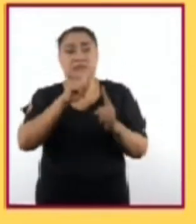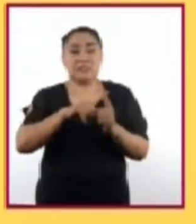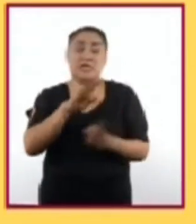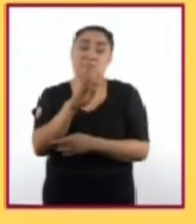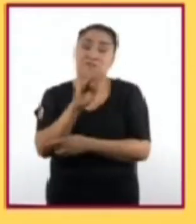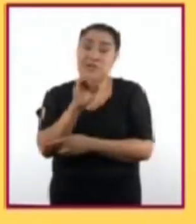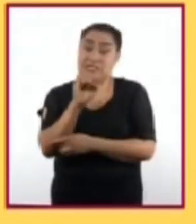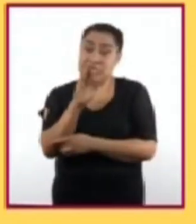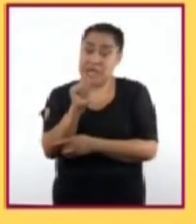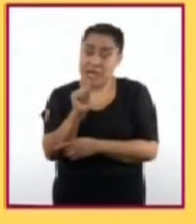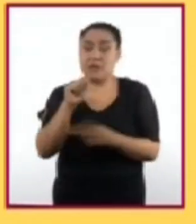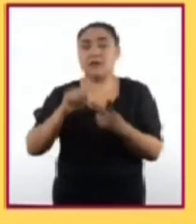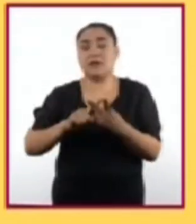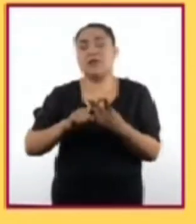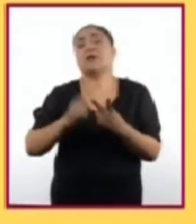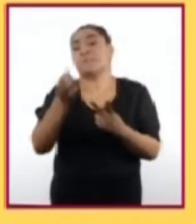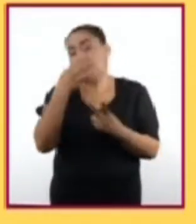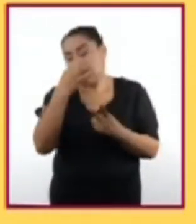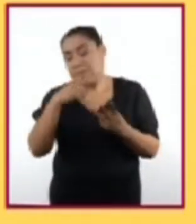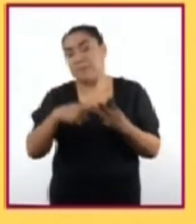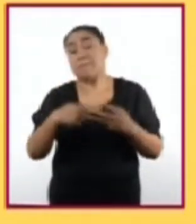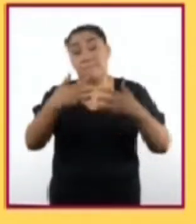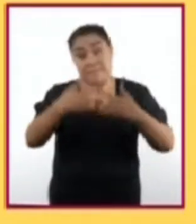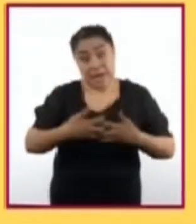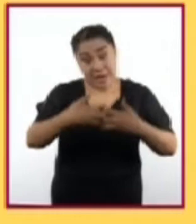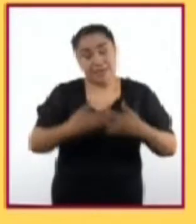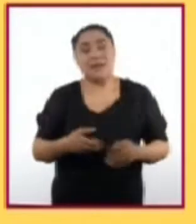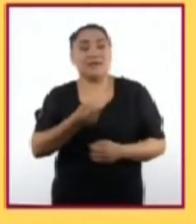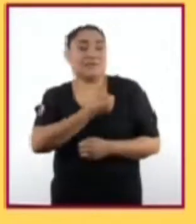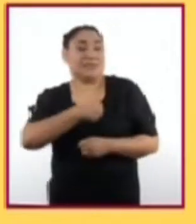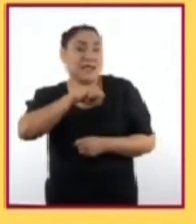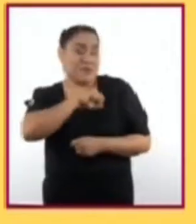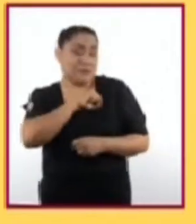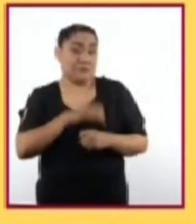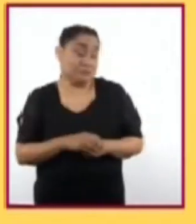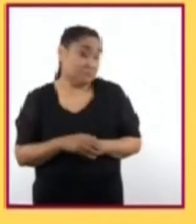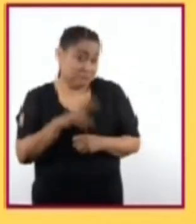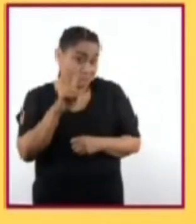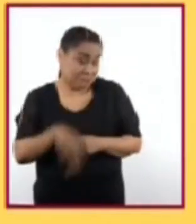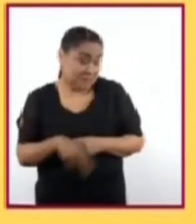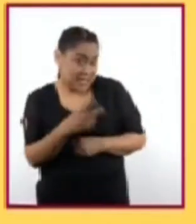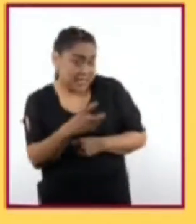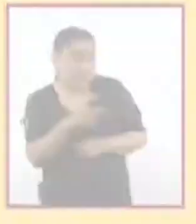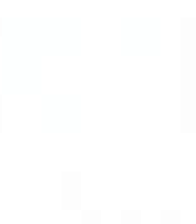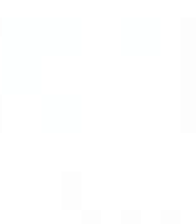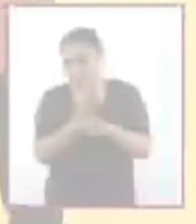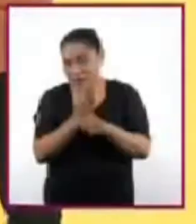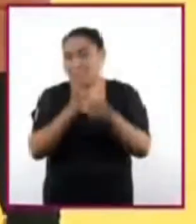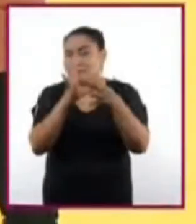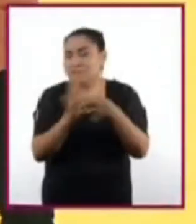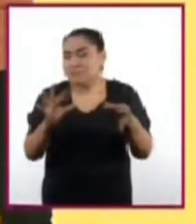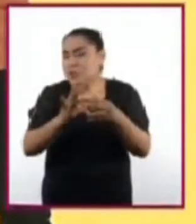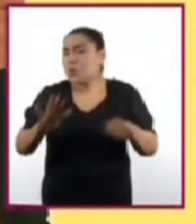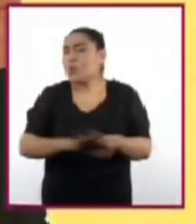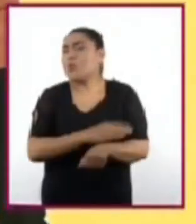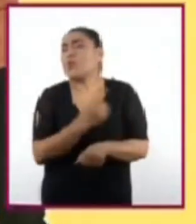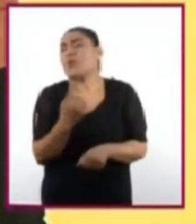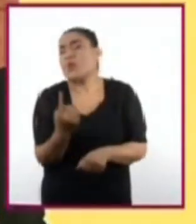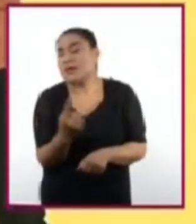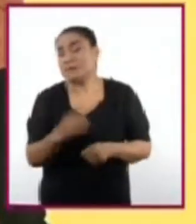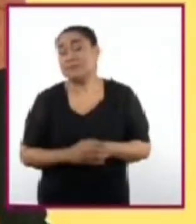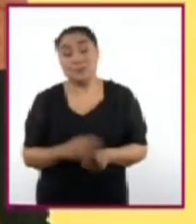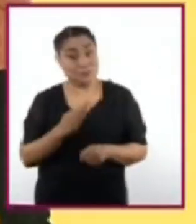medicina, máquinas y salud. Sin duda, algo que les resultará sumamente interesante. Para empezar,